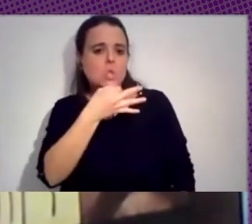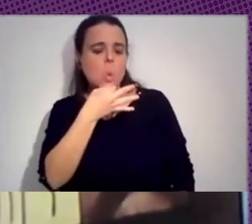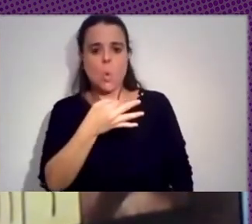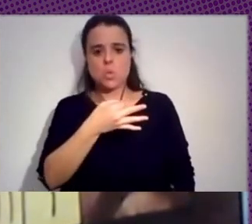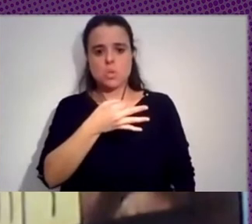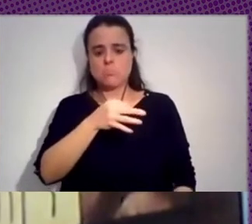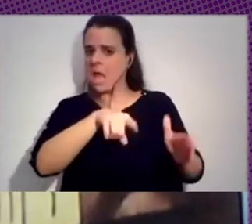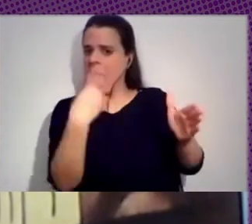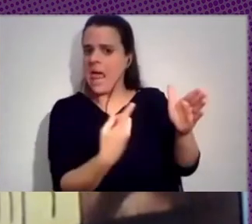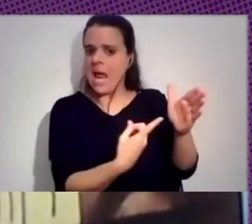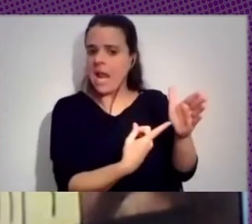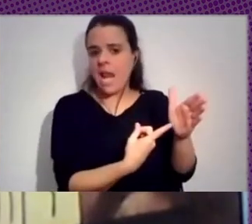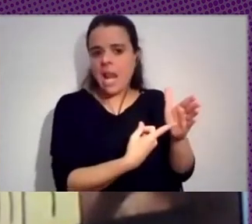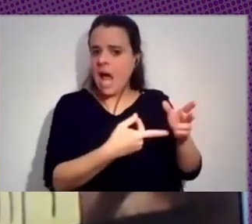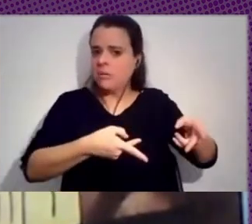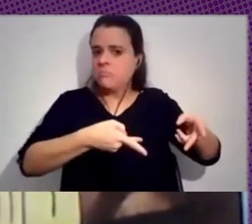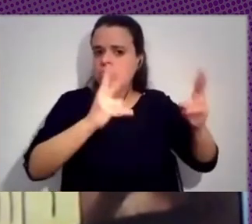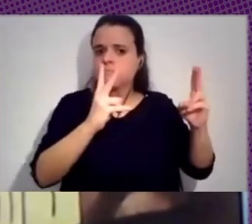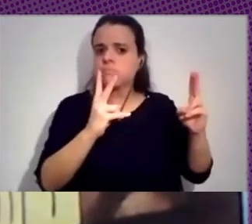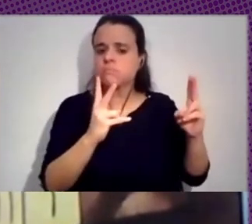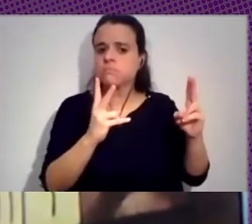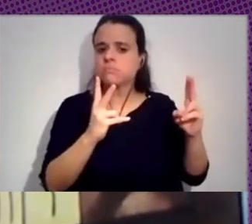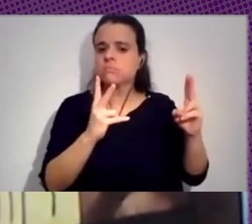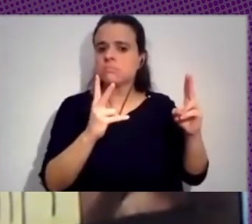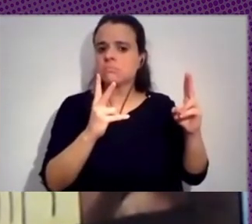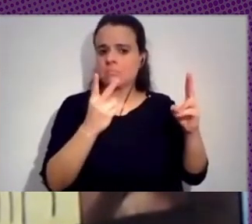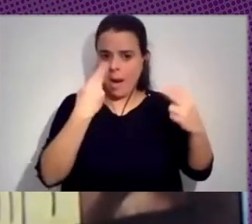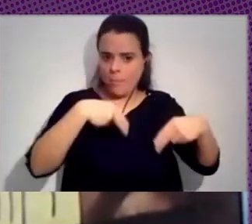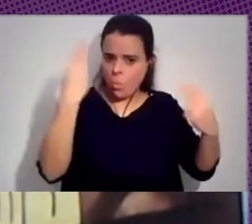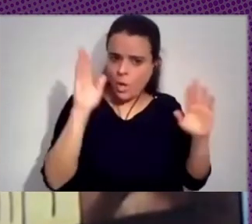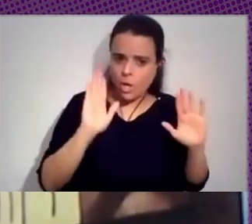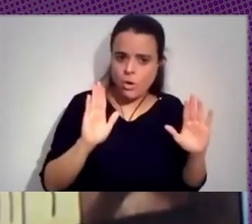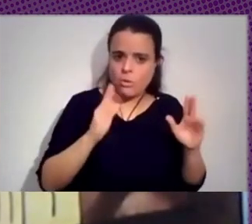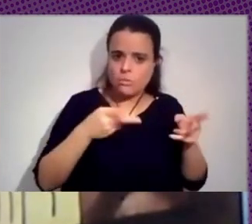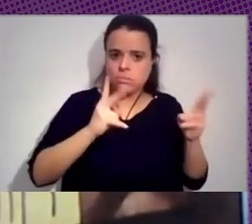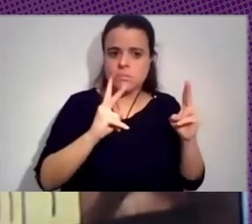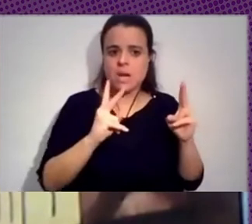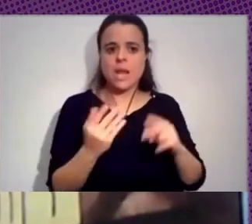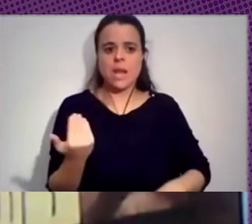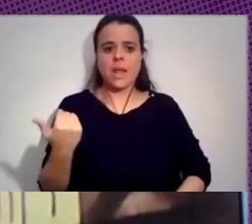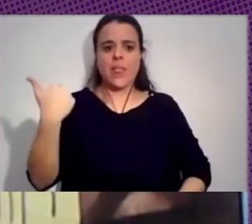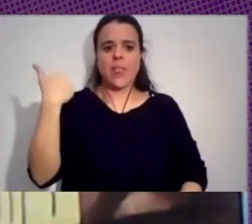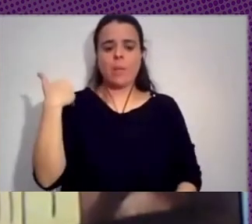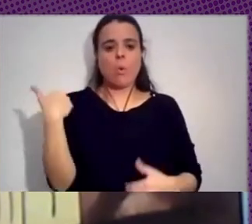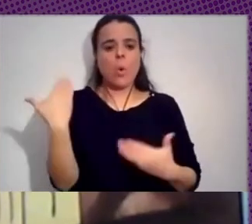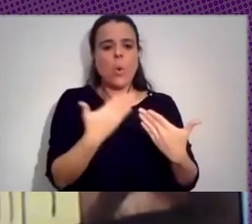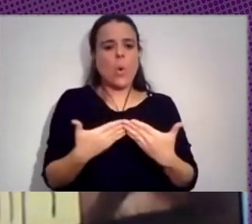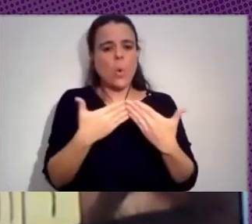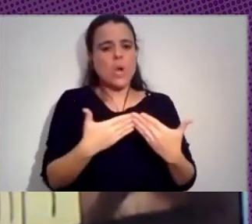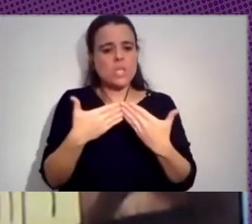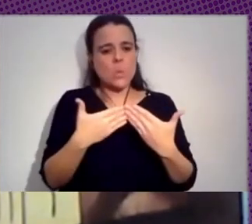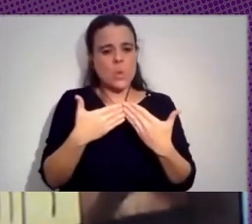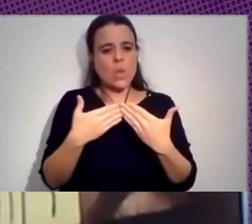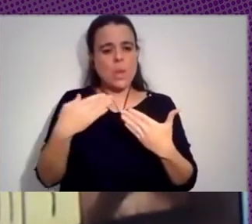por parte de muchos actores relevantes en la vida pública, hace poquito fue publicado un estudio de Yochai Benkler